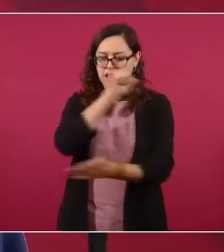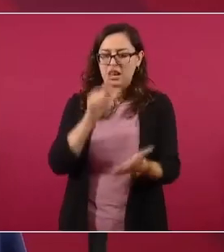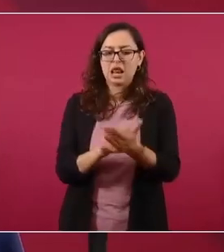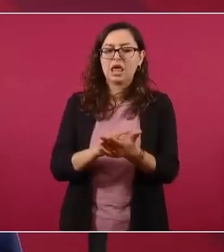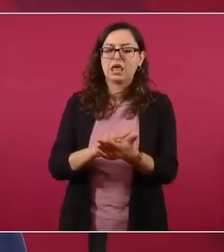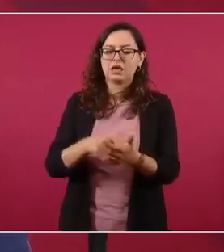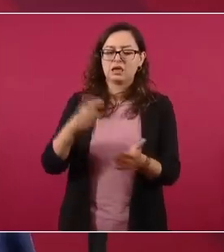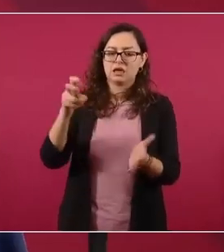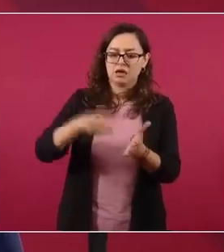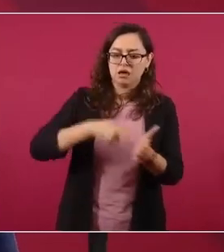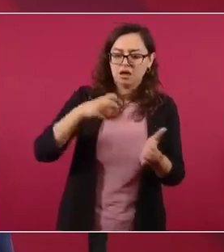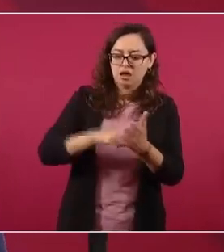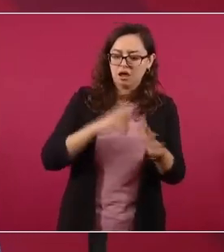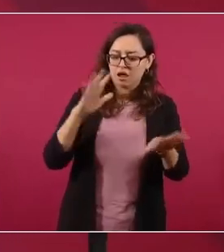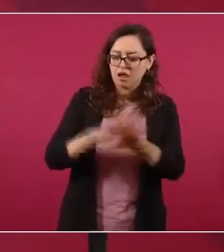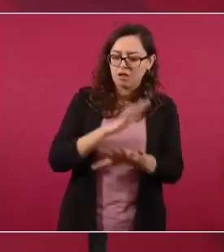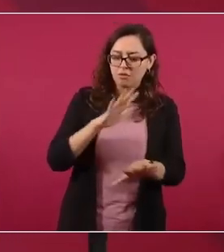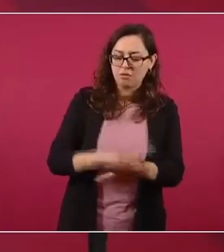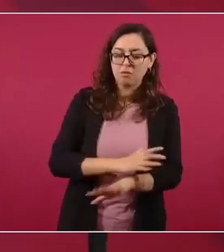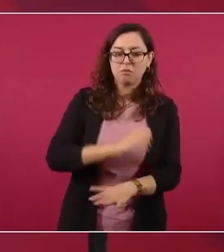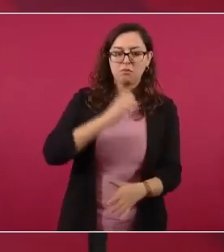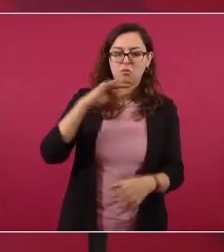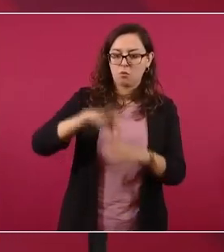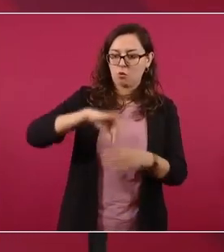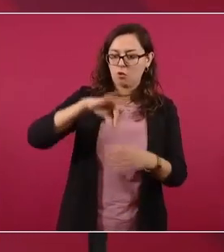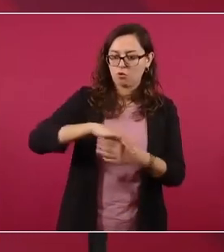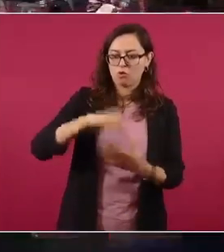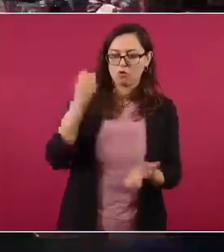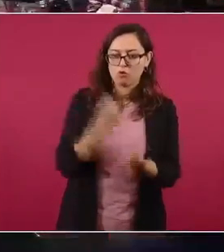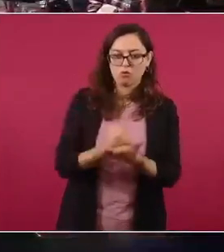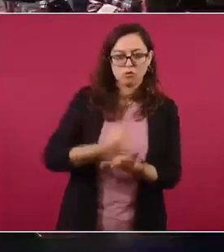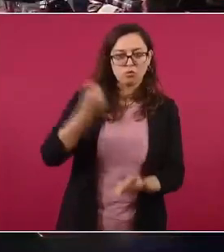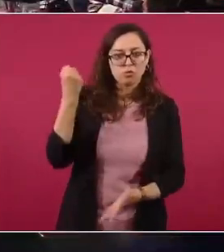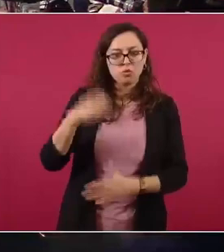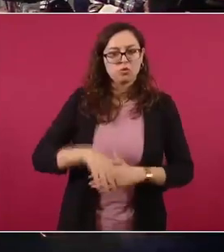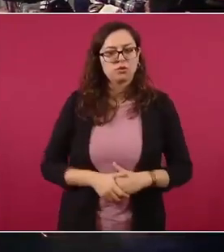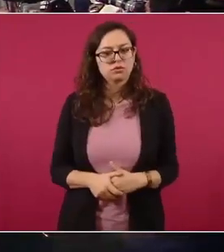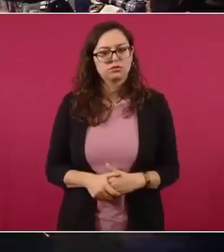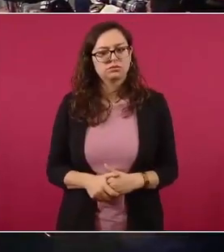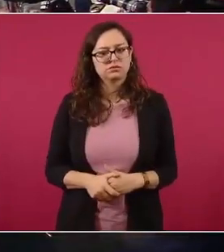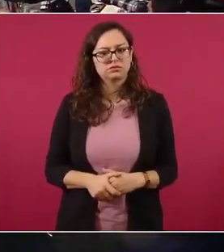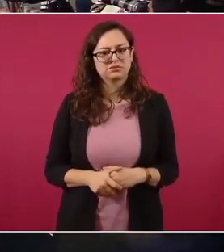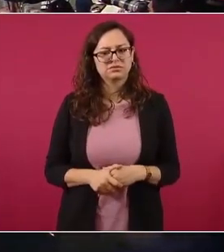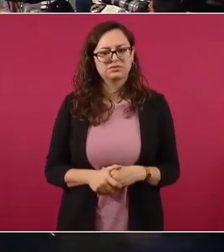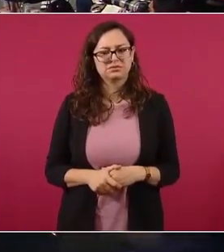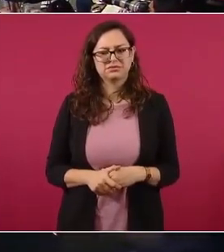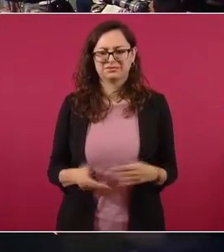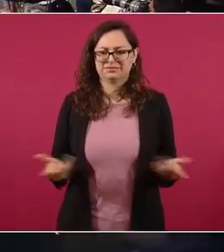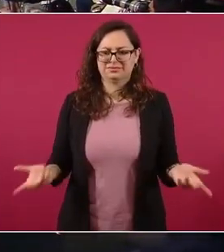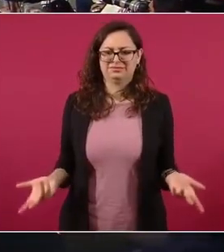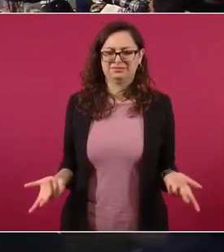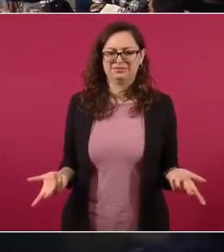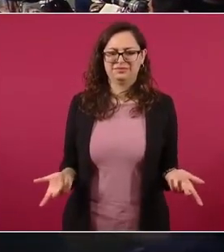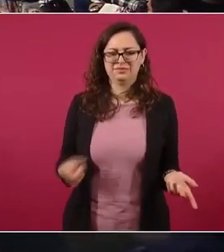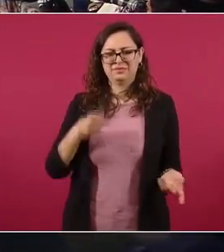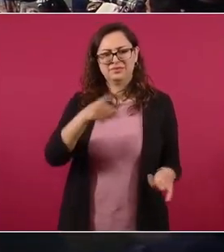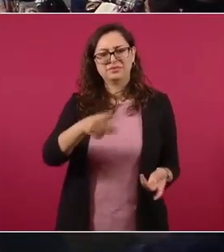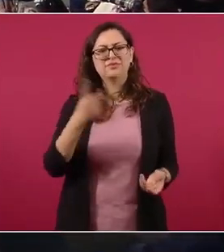¿Qué tiene que recibir presupuesto un legislador